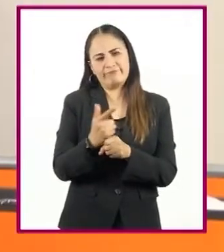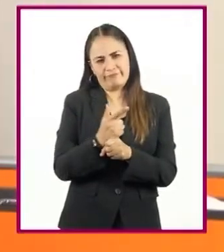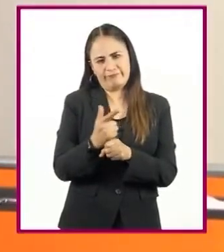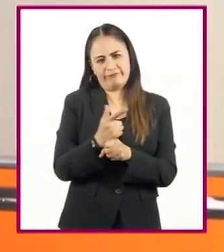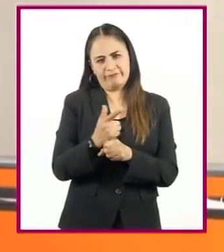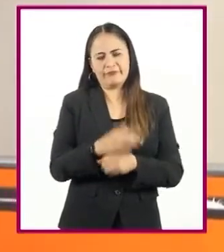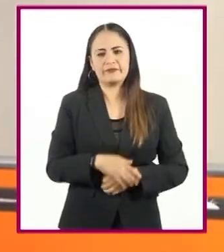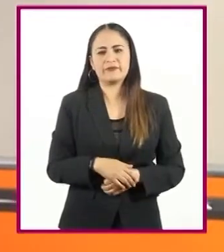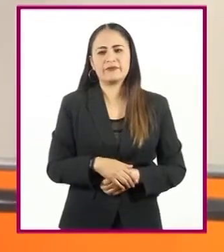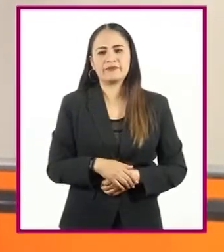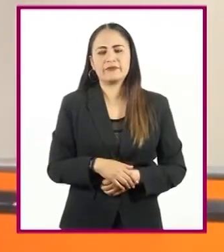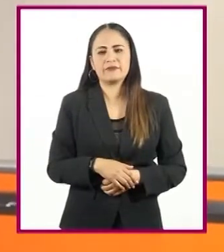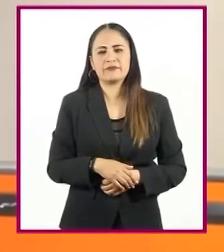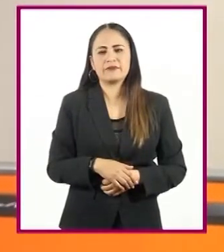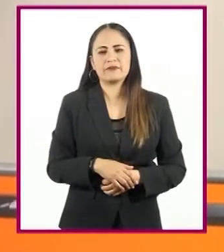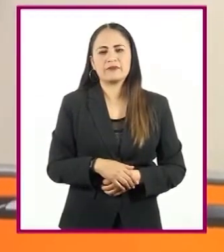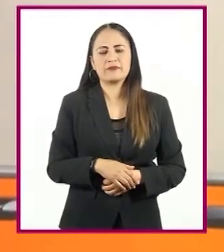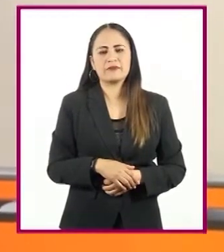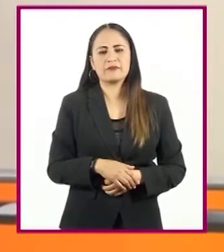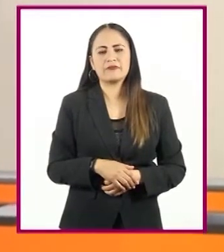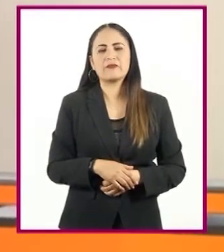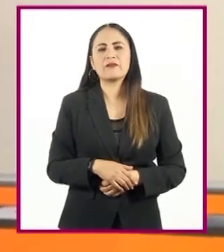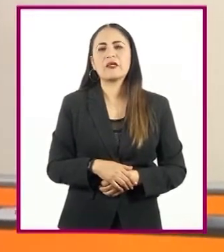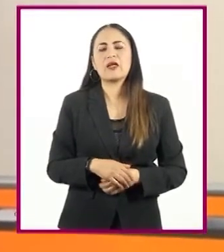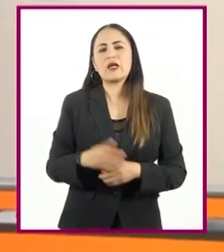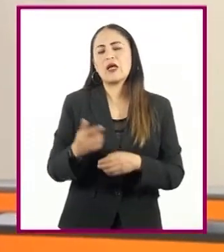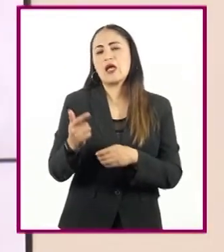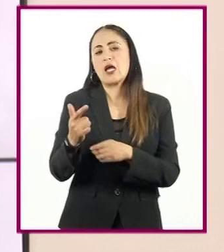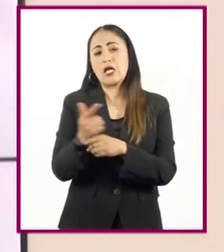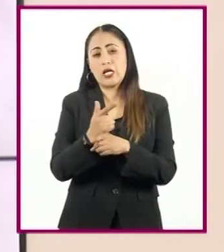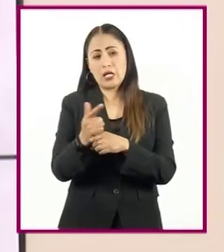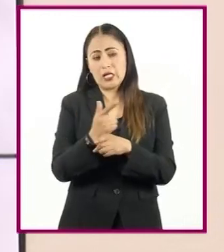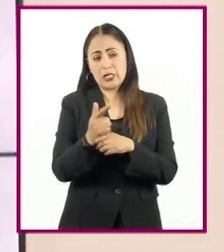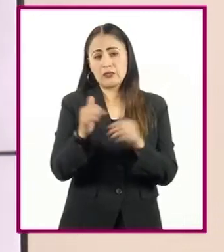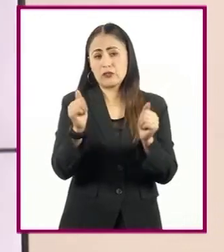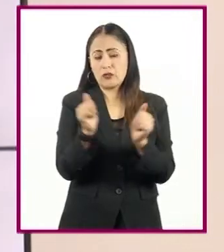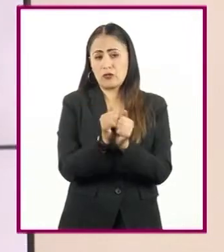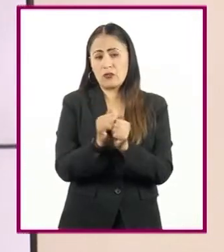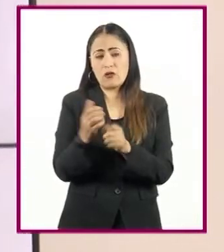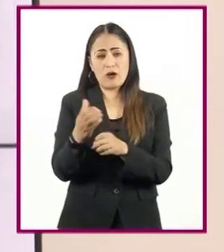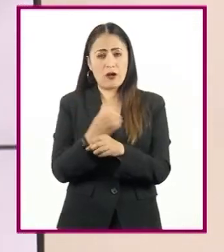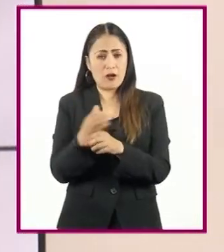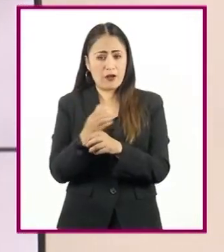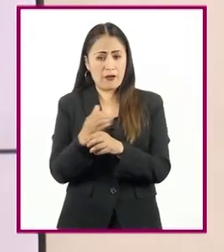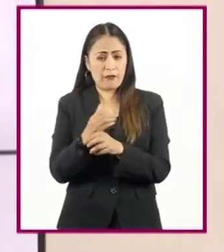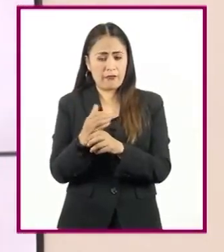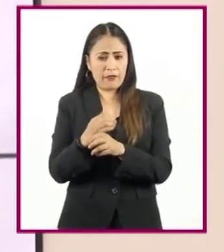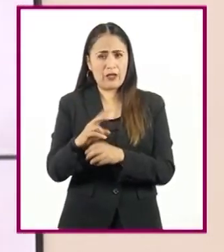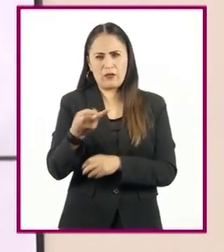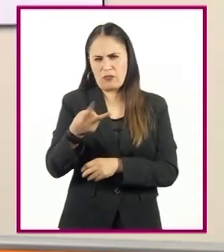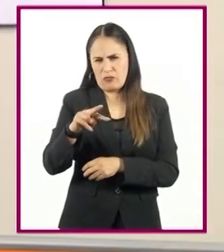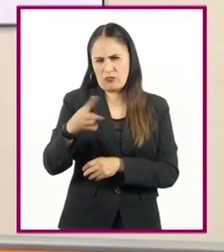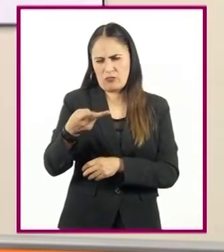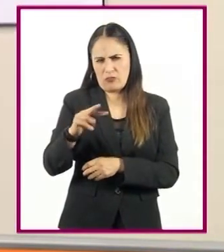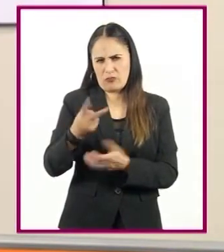Gris con recesivo o con café nos da combinado.